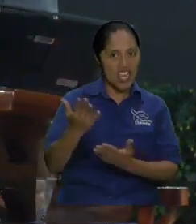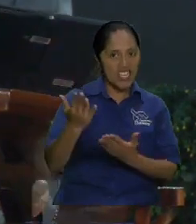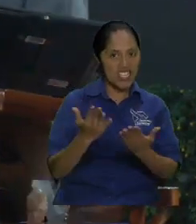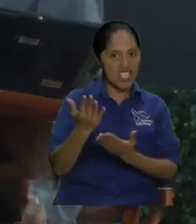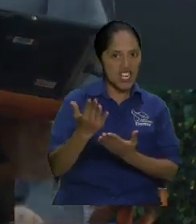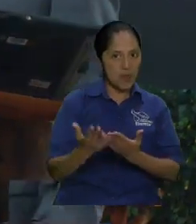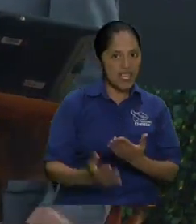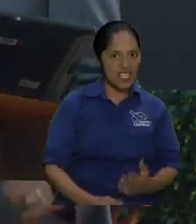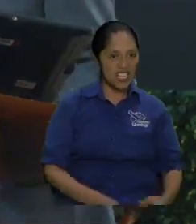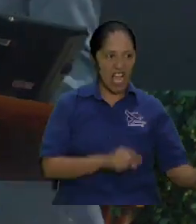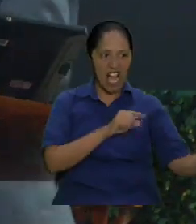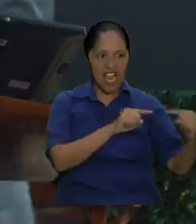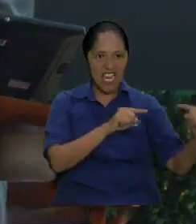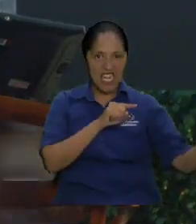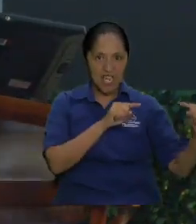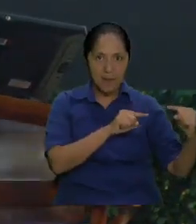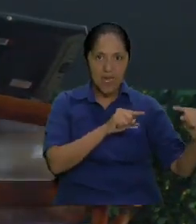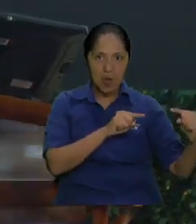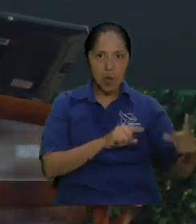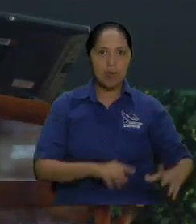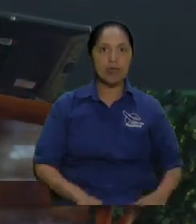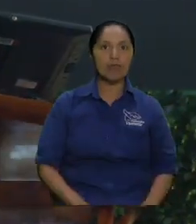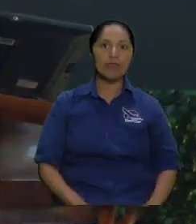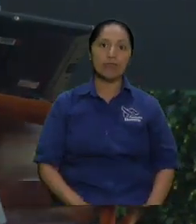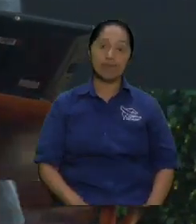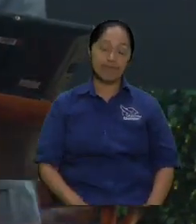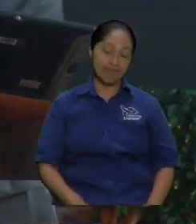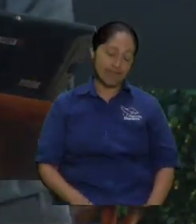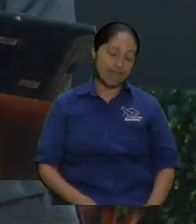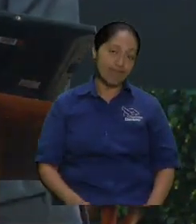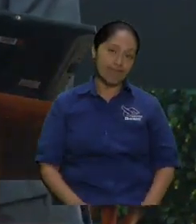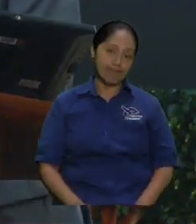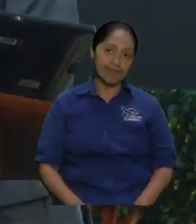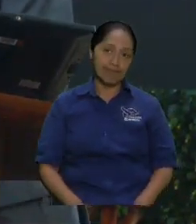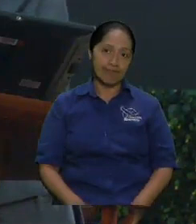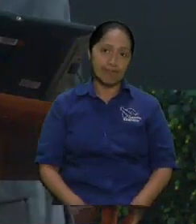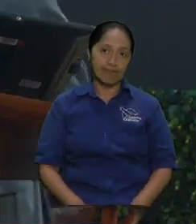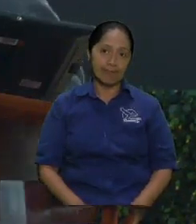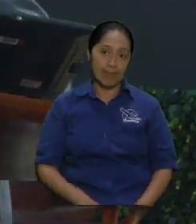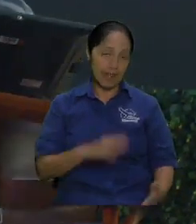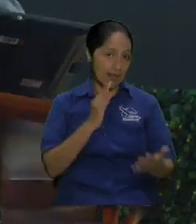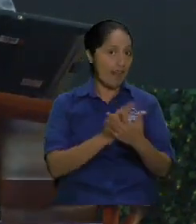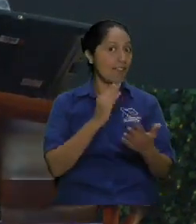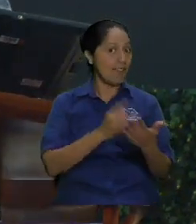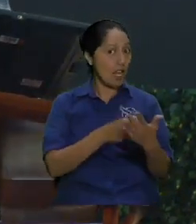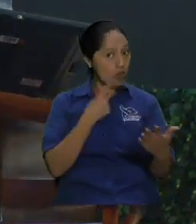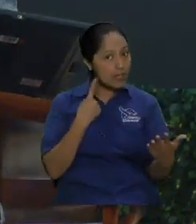o sea pero usted no ha oído eso de mí ¿ok? no lo ha oído de mí